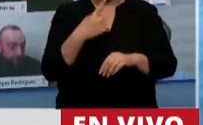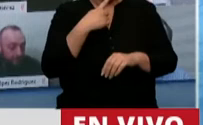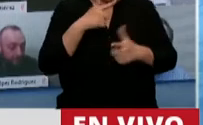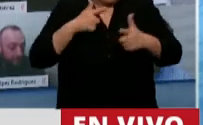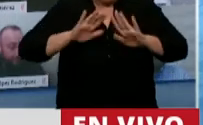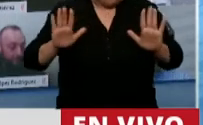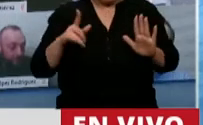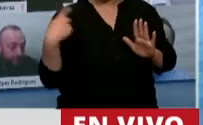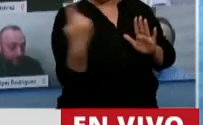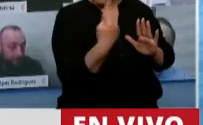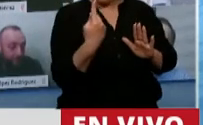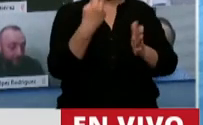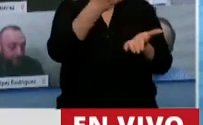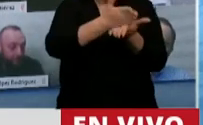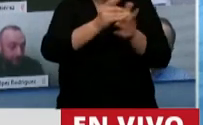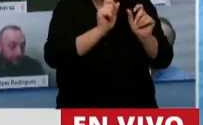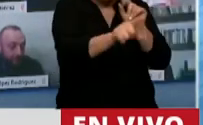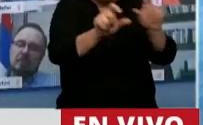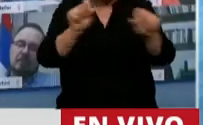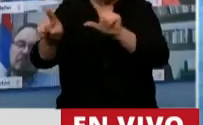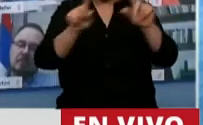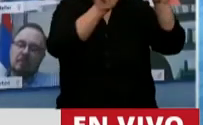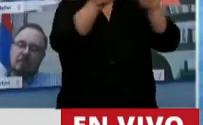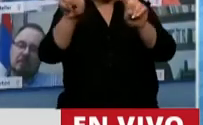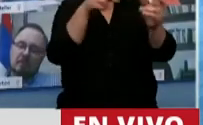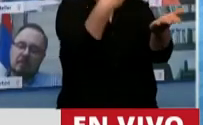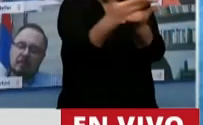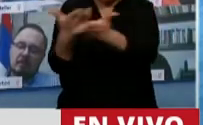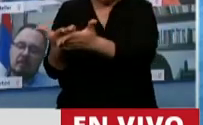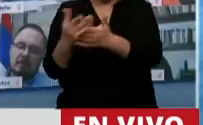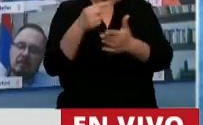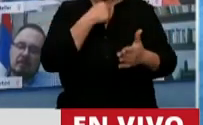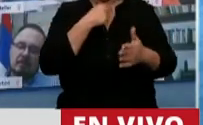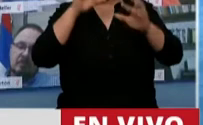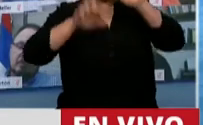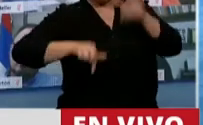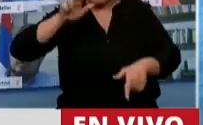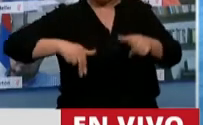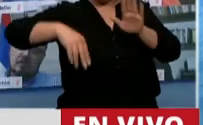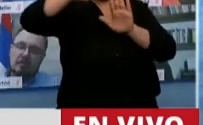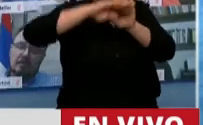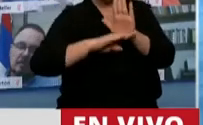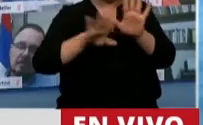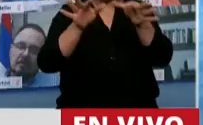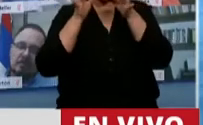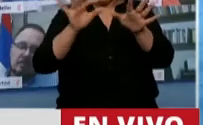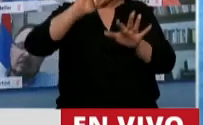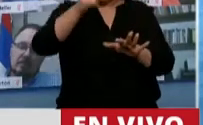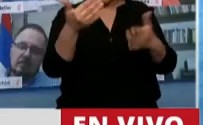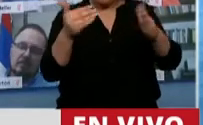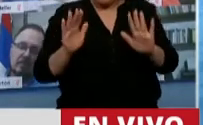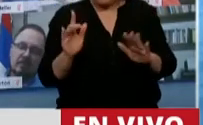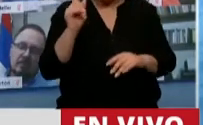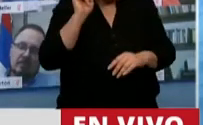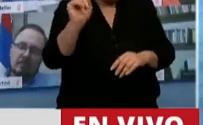mayoría tiene derecho a proponer los temas que quiera tratar y la agenda que quiera impulsar en el Congreso, pero sólo puede